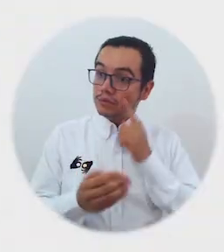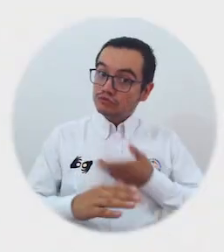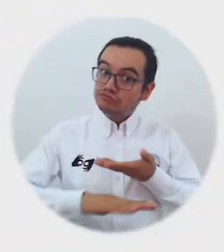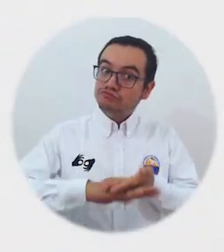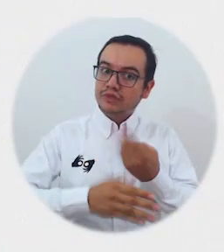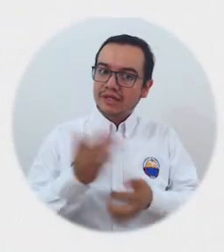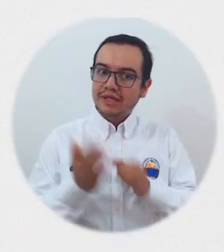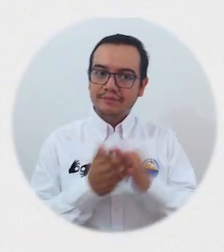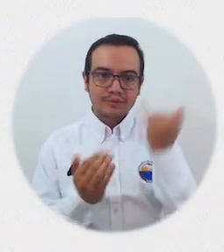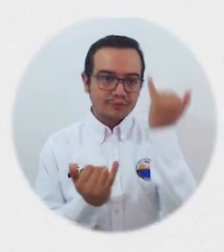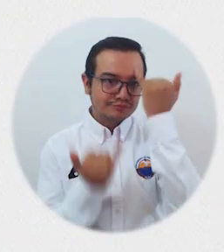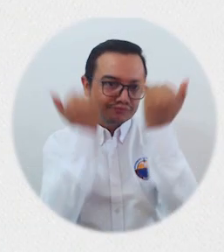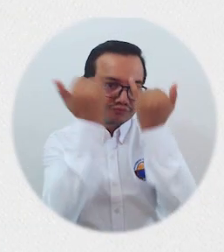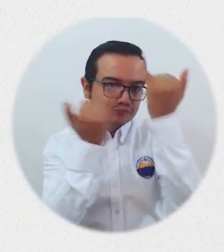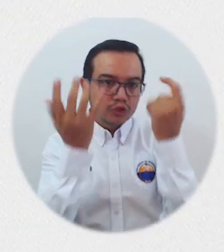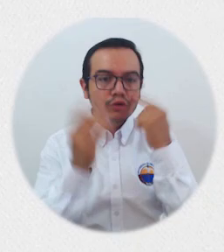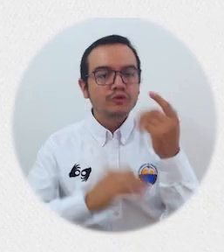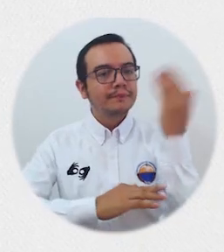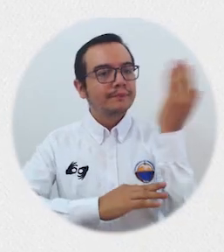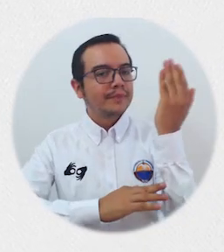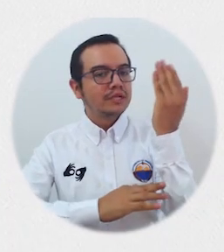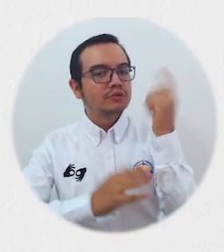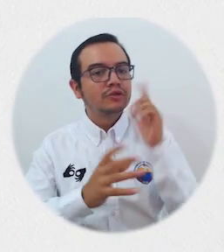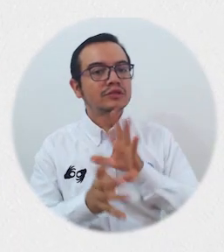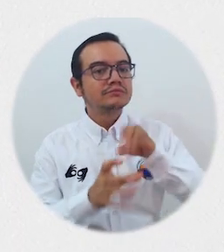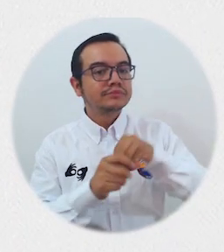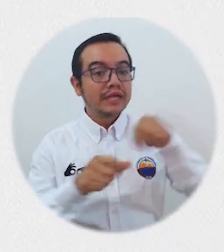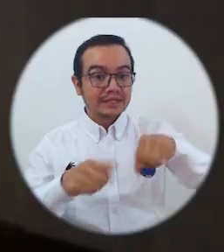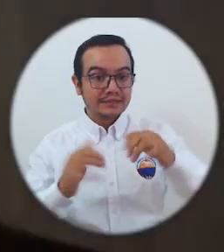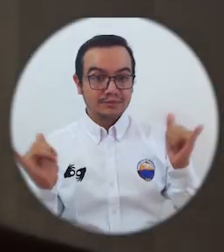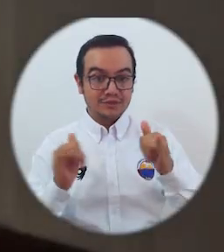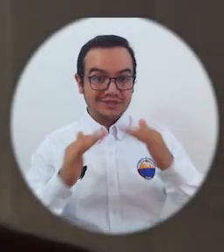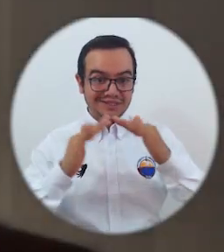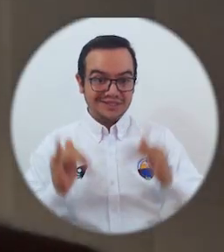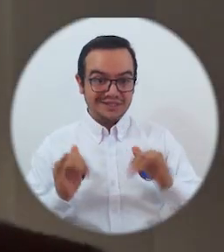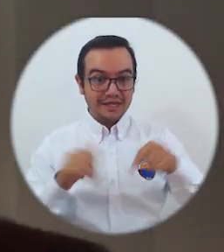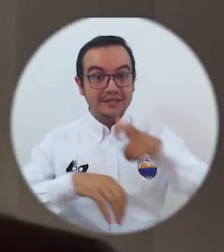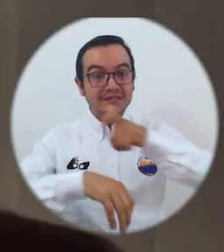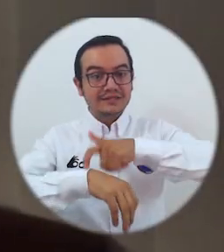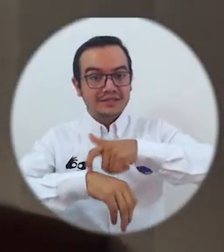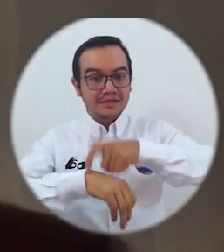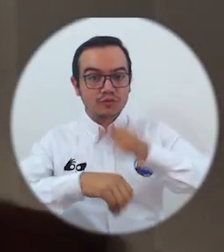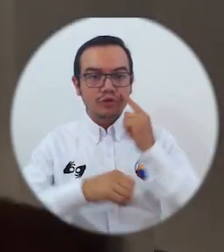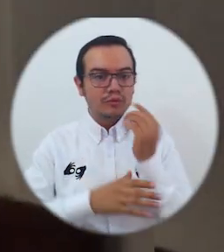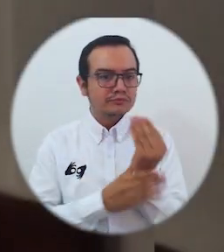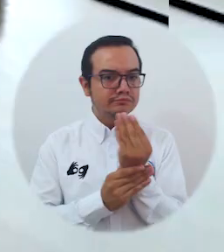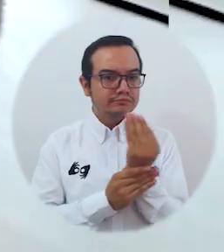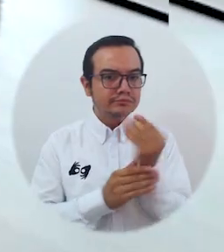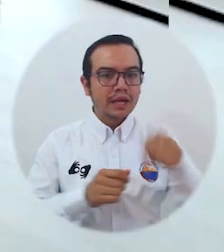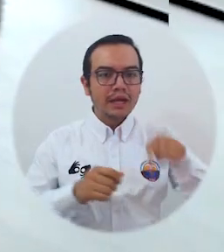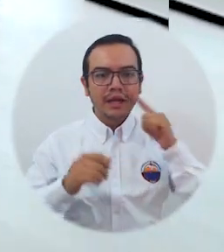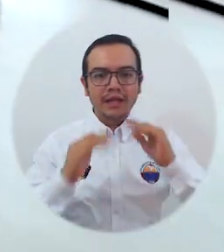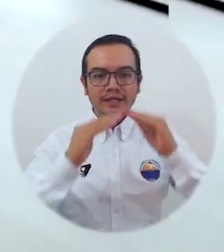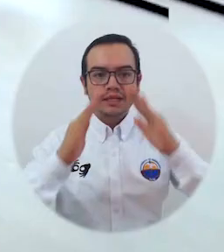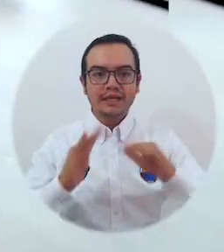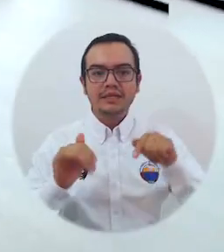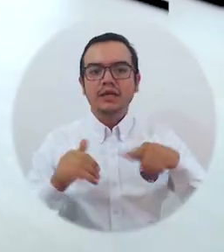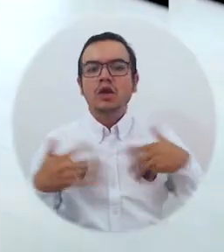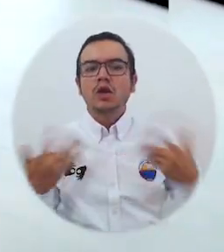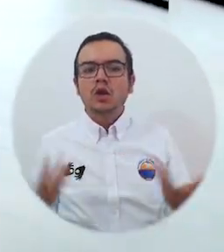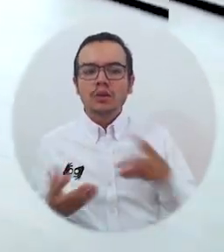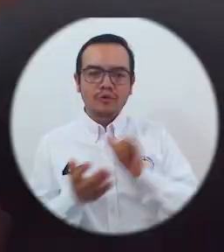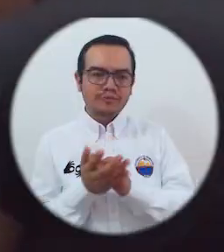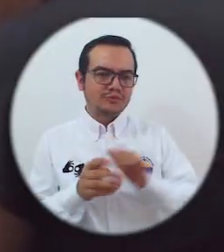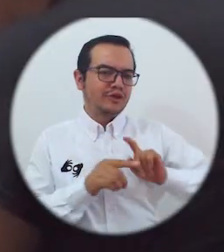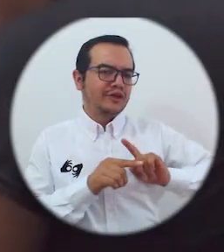Los trabajos que se presenten al concurso de esta innovadora iniciativa deben ser películas creadas en el periodo de aislamiento preventivo que solo deben